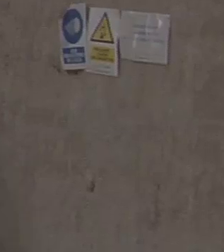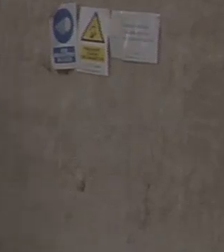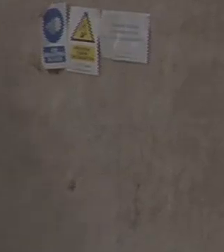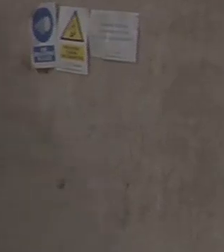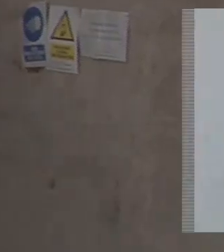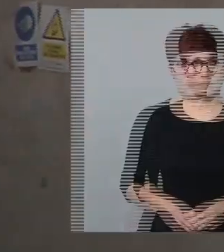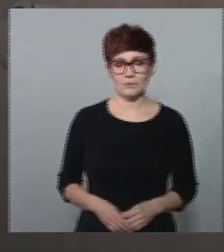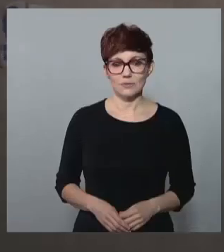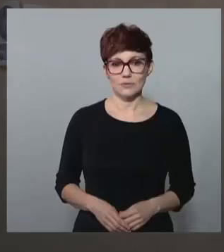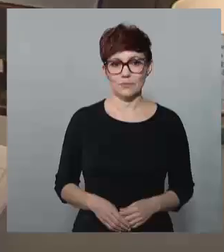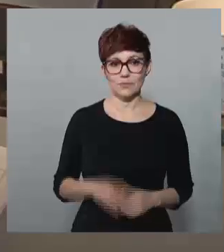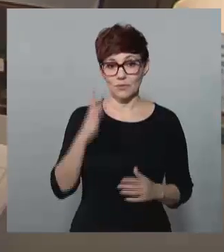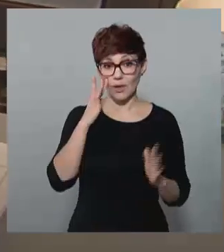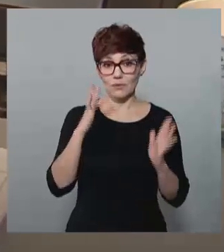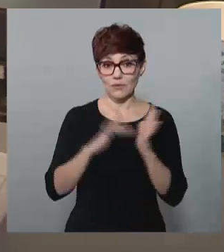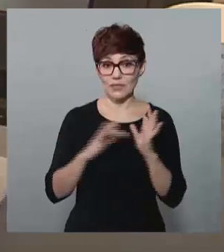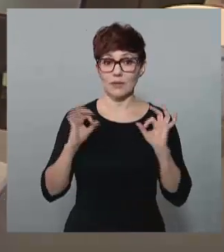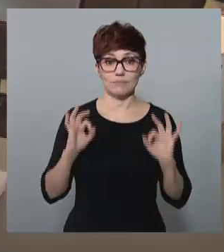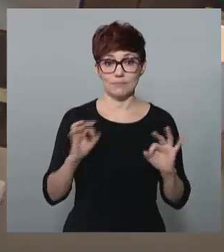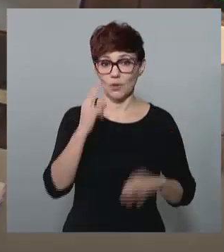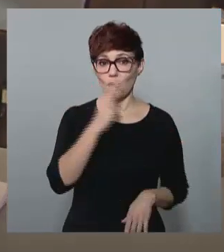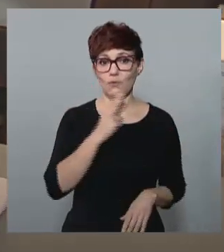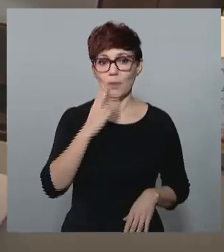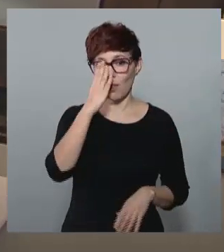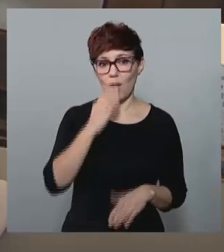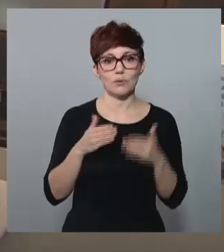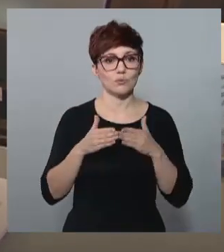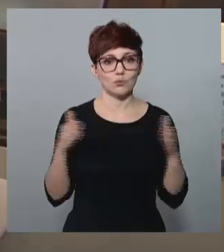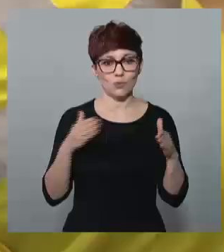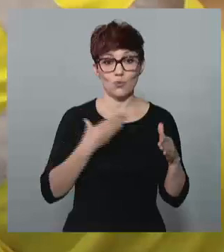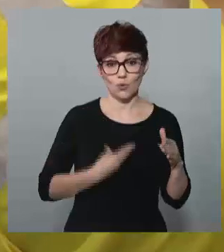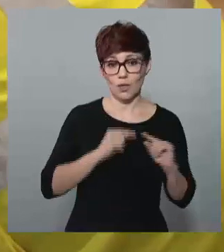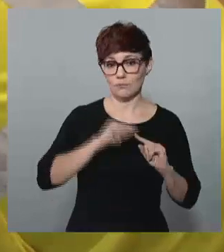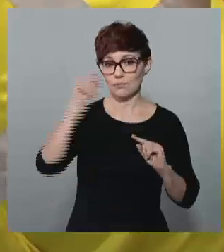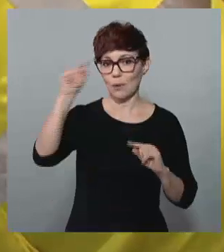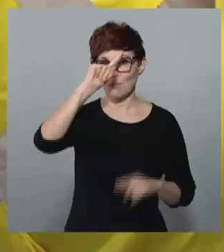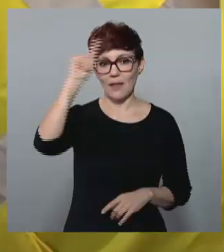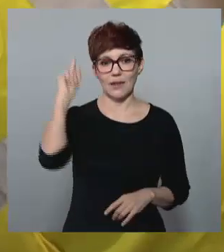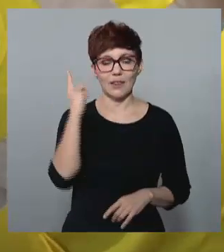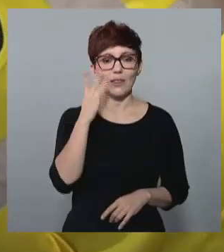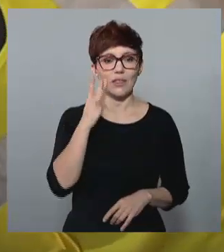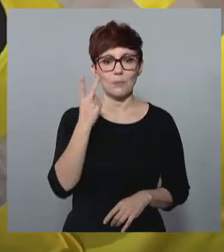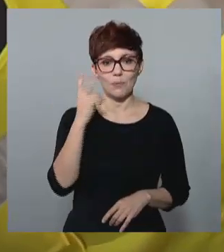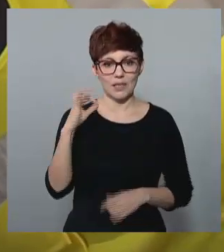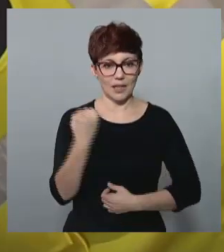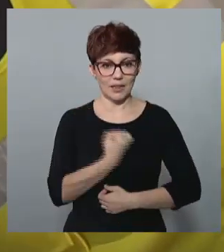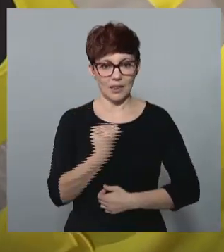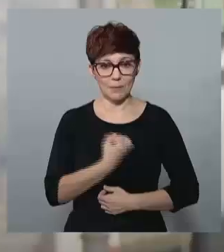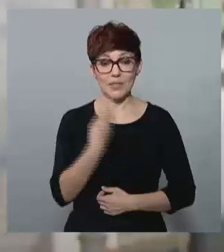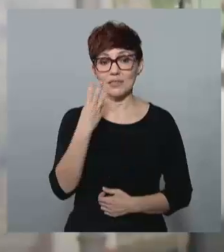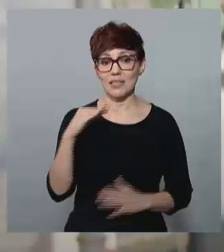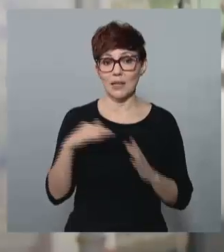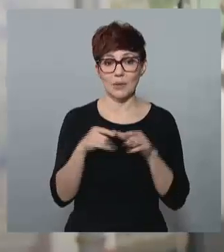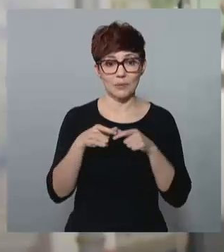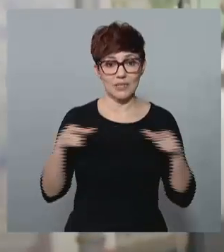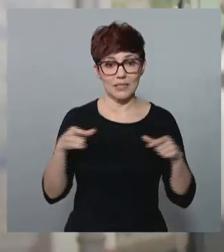Ya hay fecha confirmada. El servicio de Ave Murcia Madrid arrancará el 20 de diciembre con una promoción de 30.000 billetes a 19